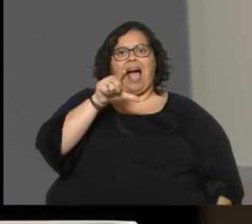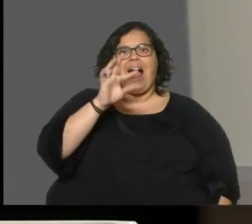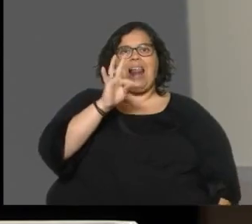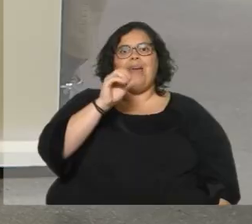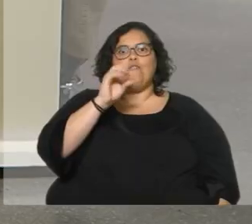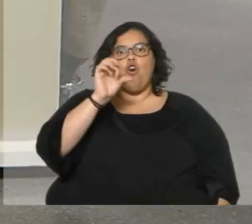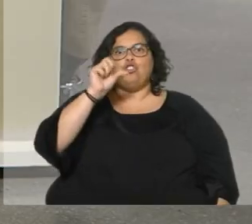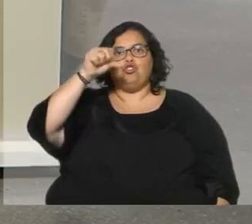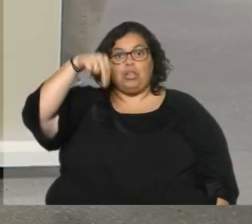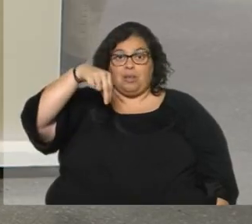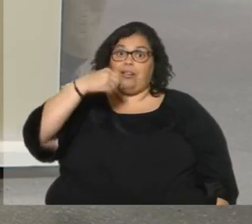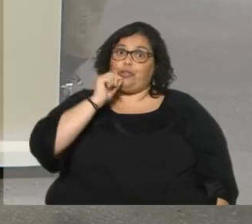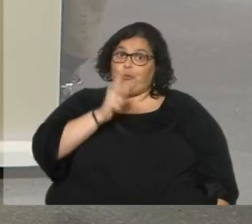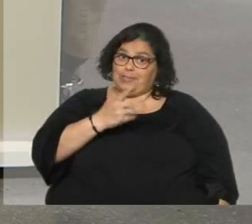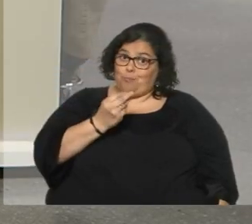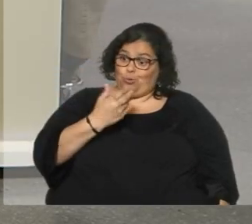cual dice mucho, ¿no?